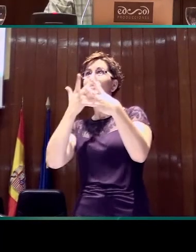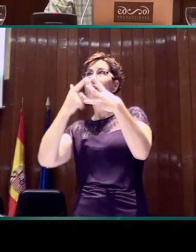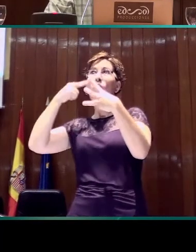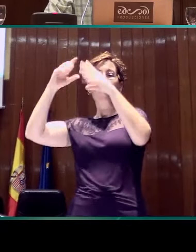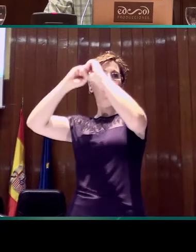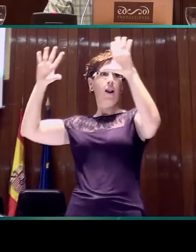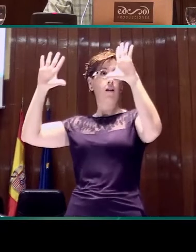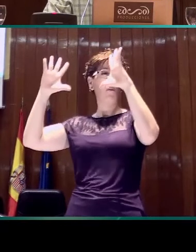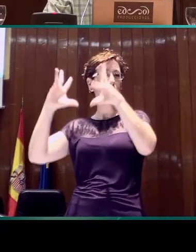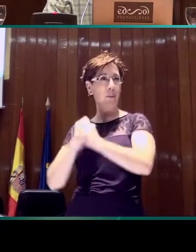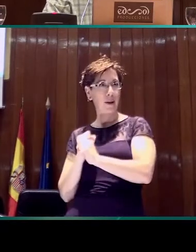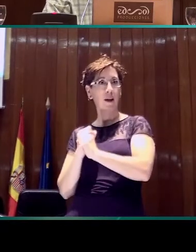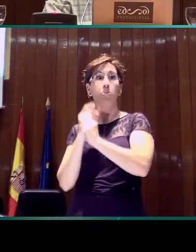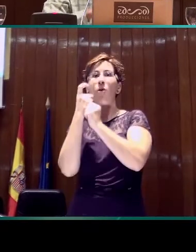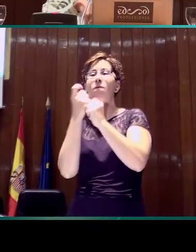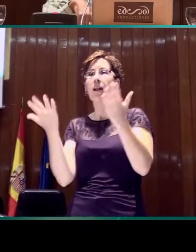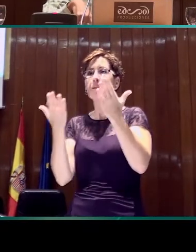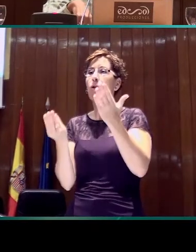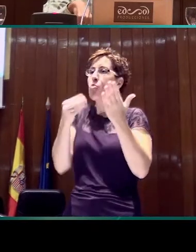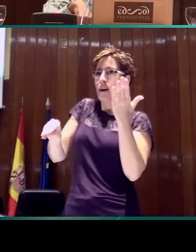espacio más de entrada para esta boyalista.